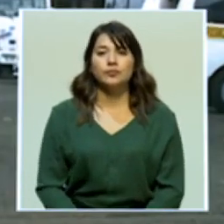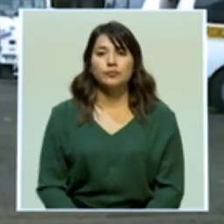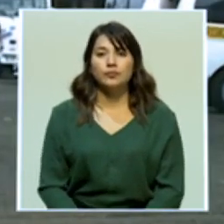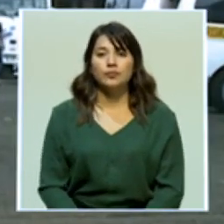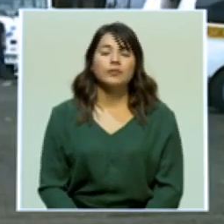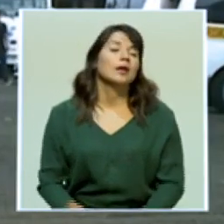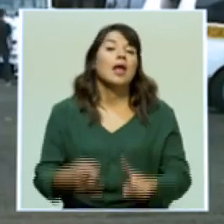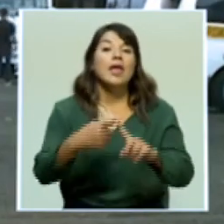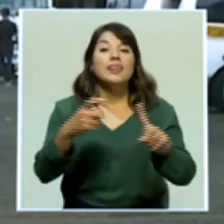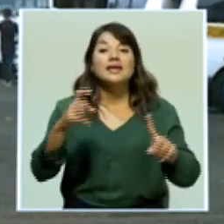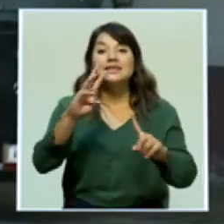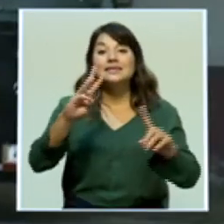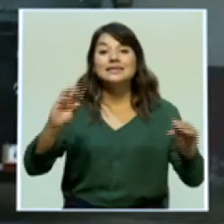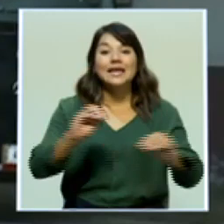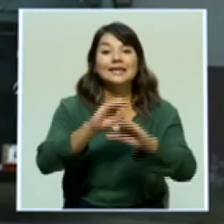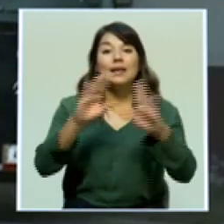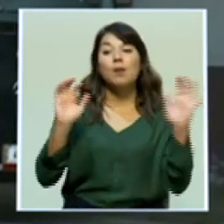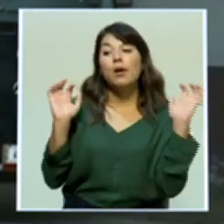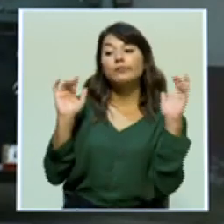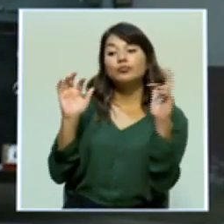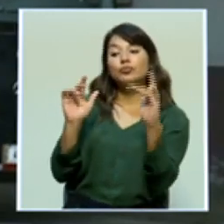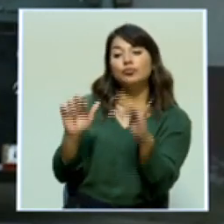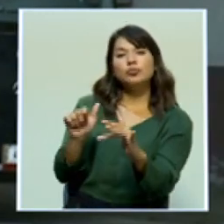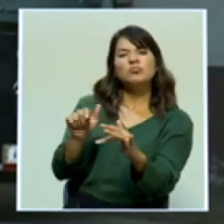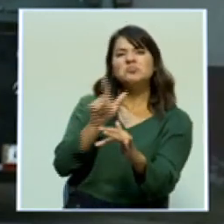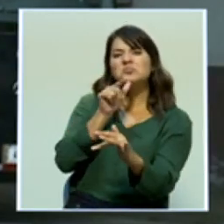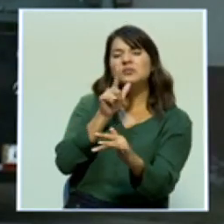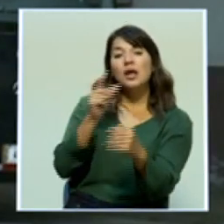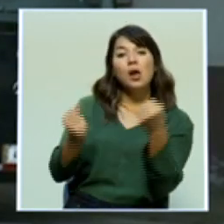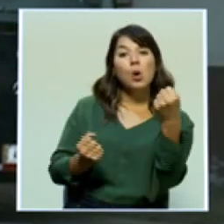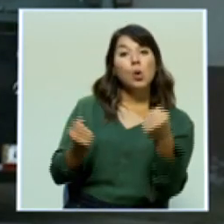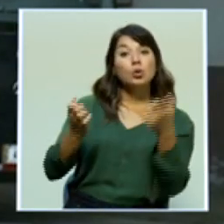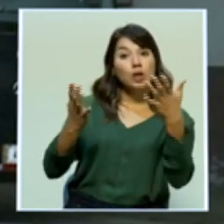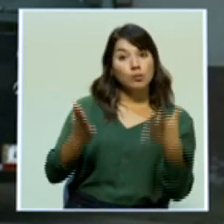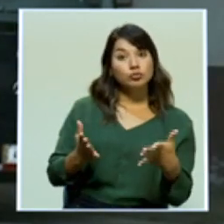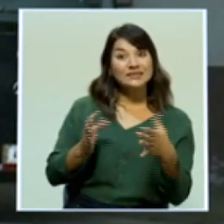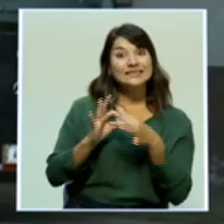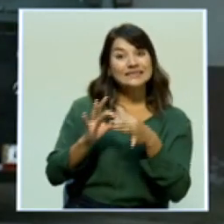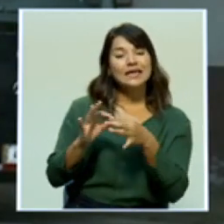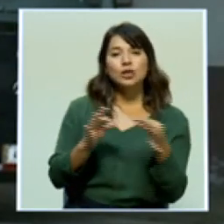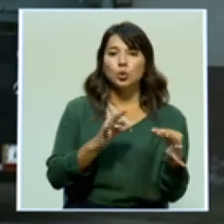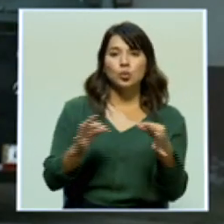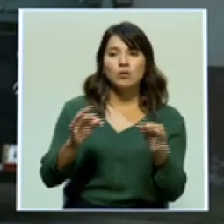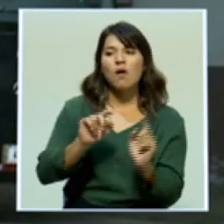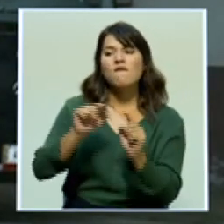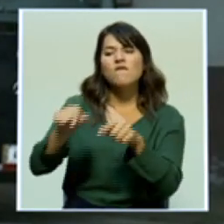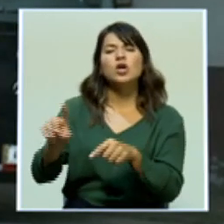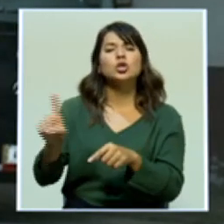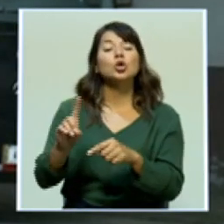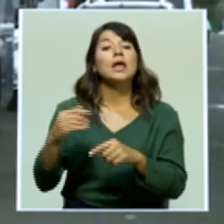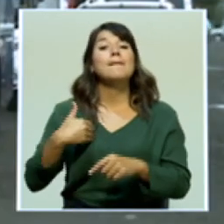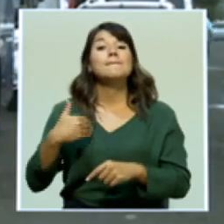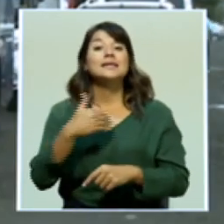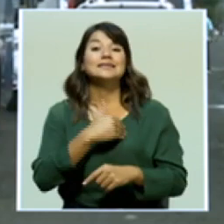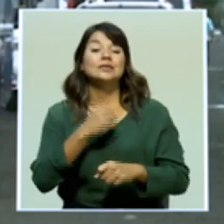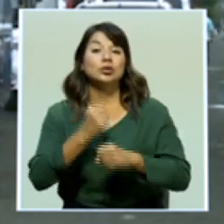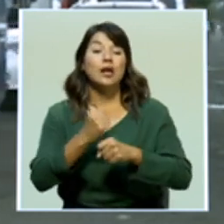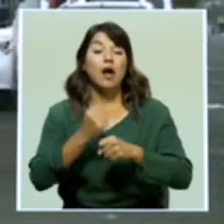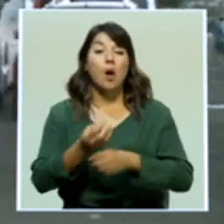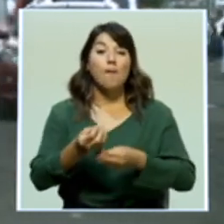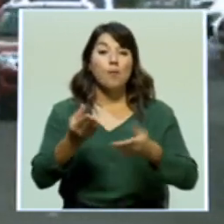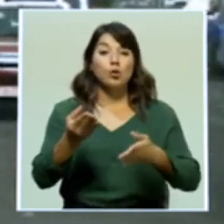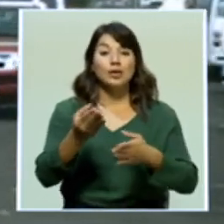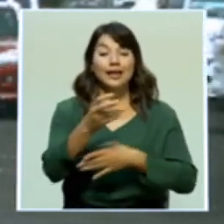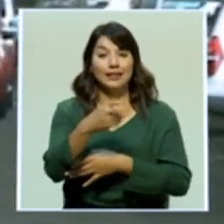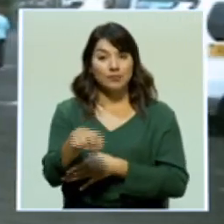Desde las 6 de la mañana un grupo de transportistas del sector turismo llegaron hasta las afueras del edificio del Ministerio de Obras Públicas y Transportes.